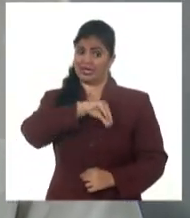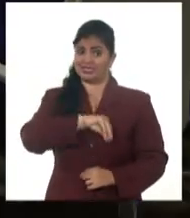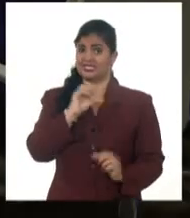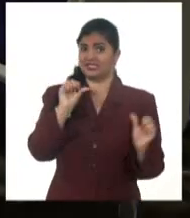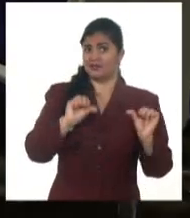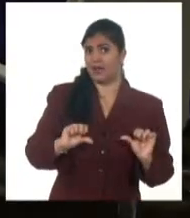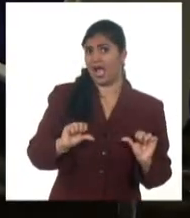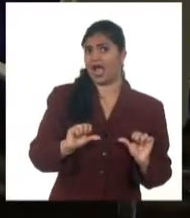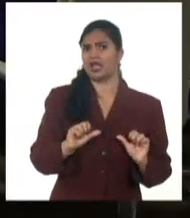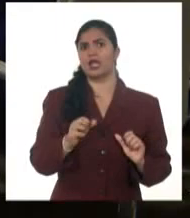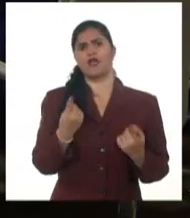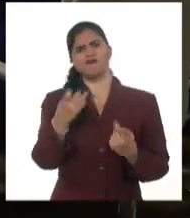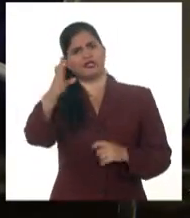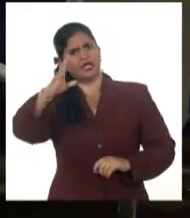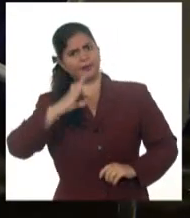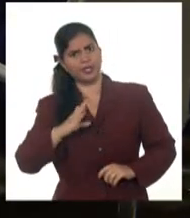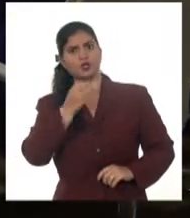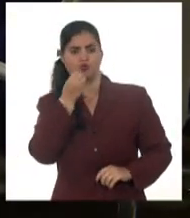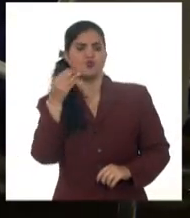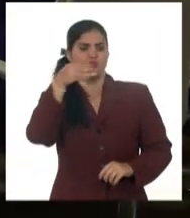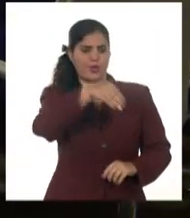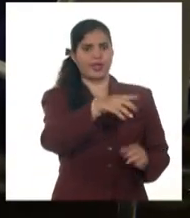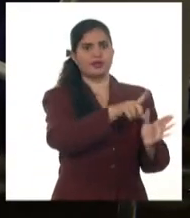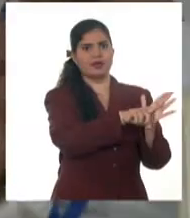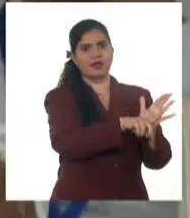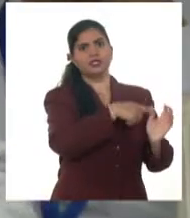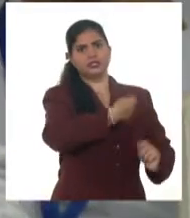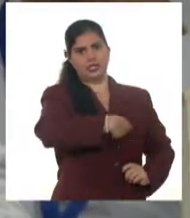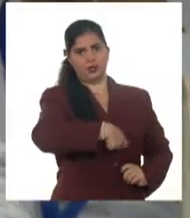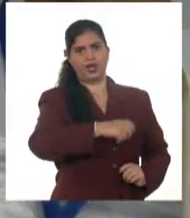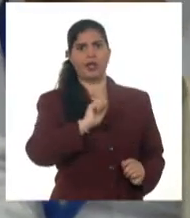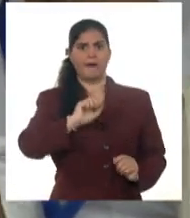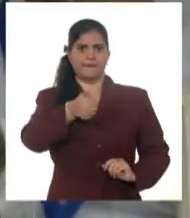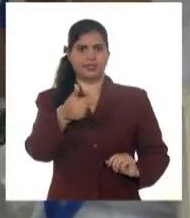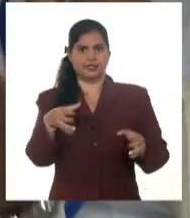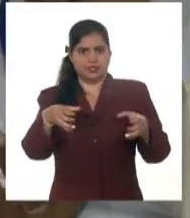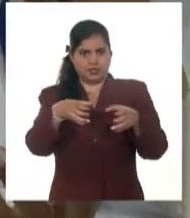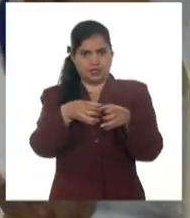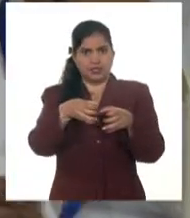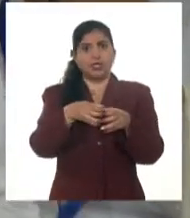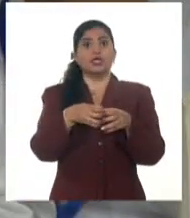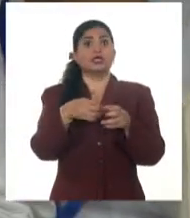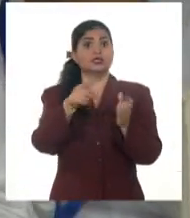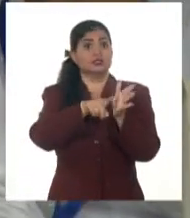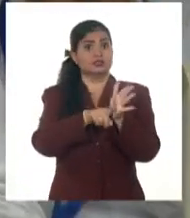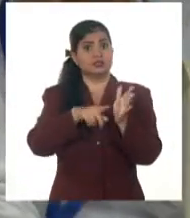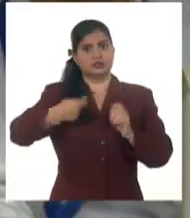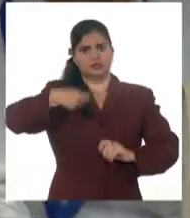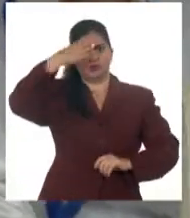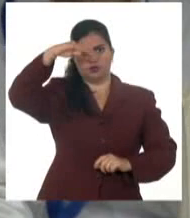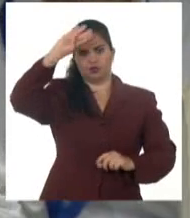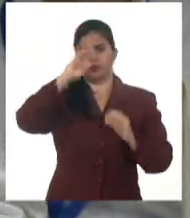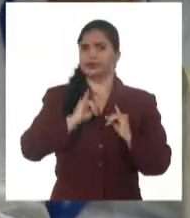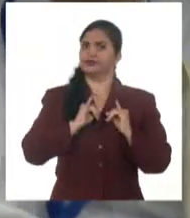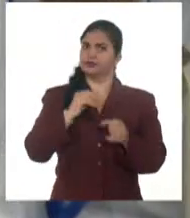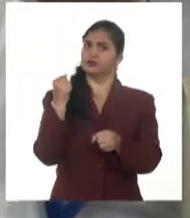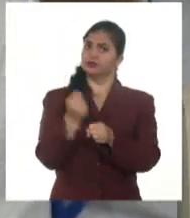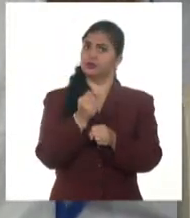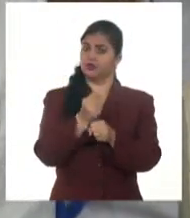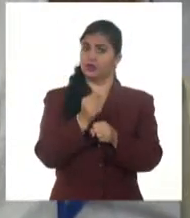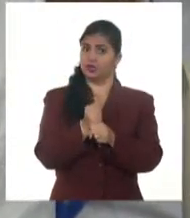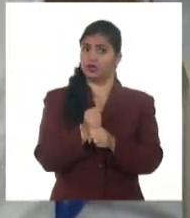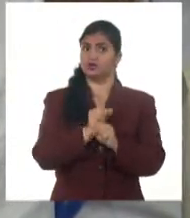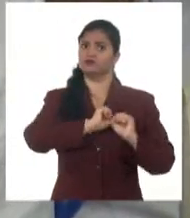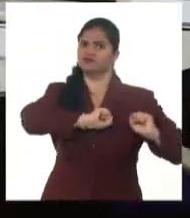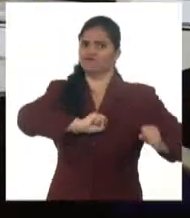respetar. El presidente del Tribunal Supremo Popular, Rubén Remigio Ferro, también refirió que se actuará con rigor y más